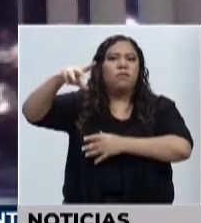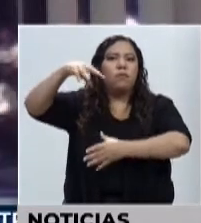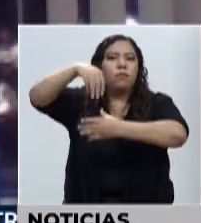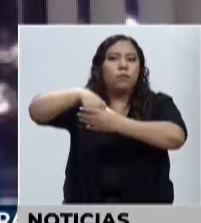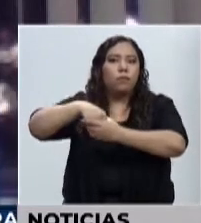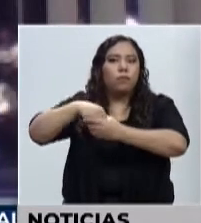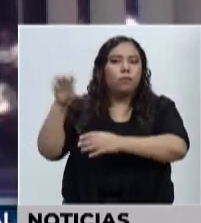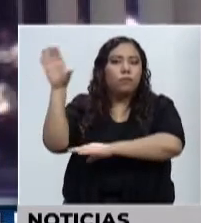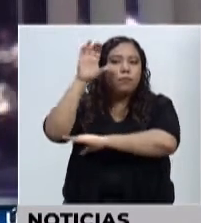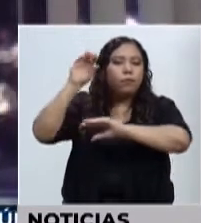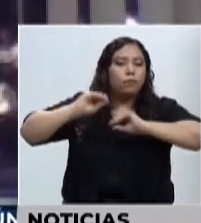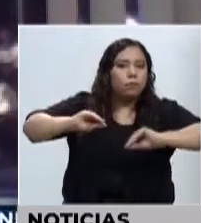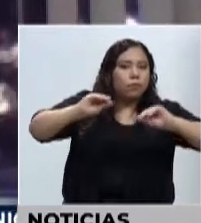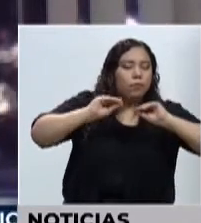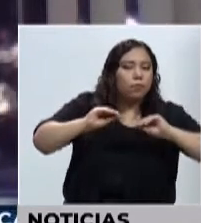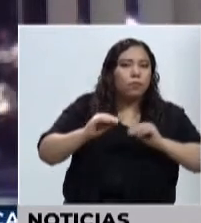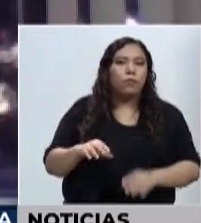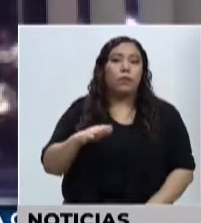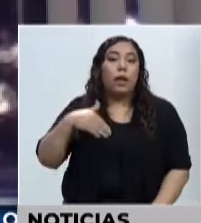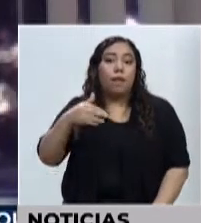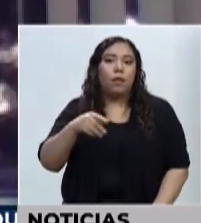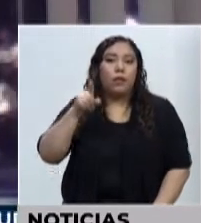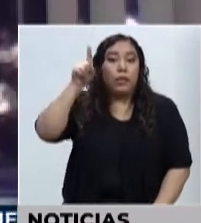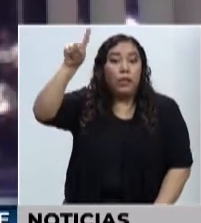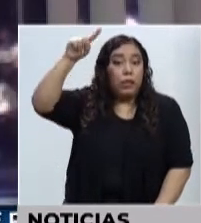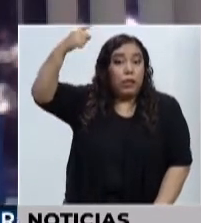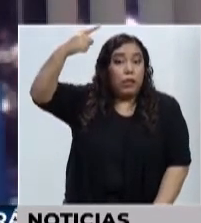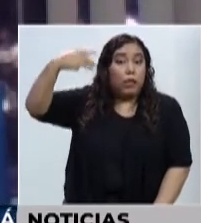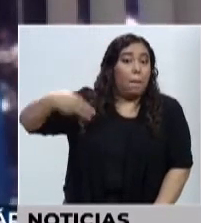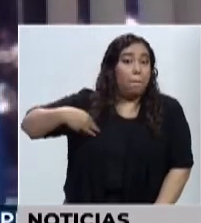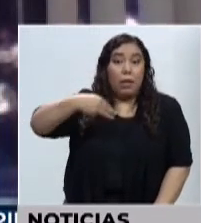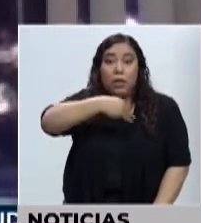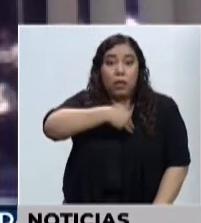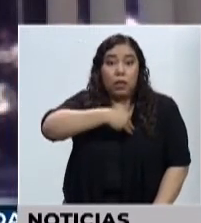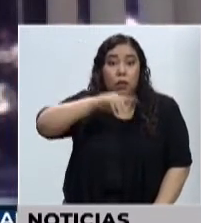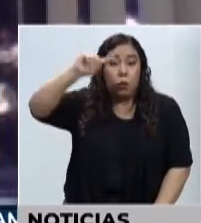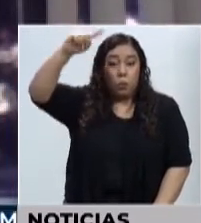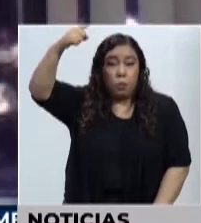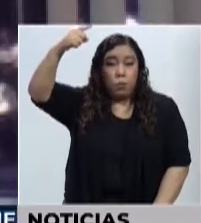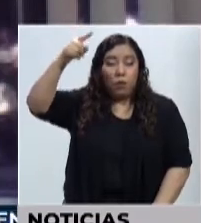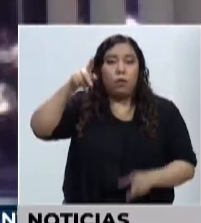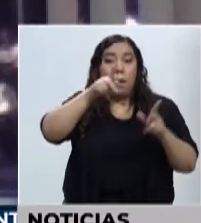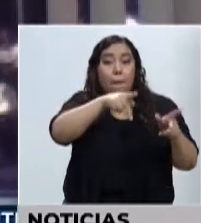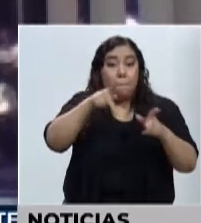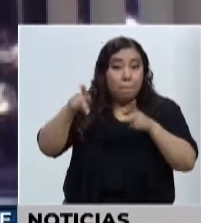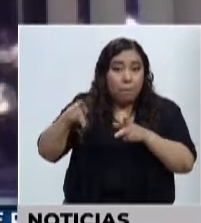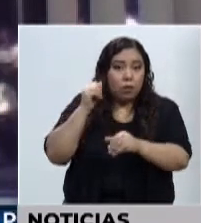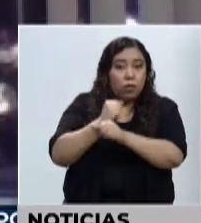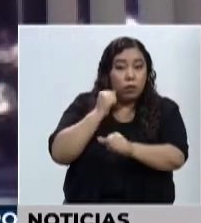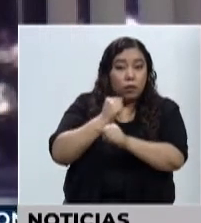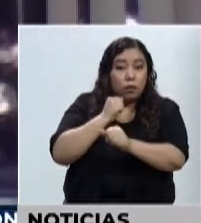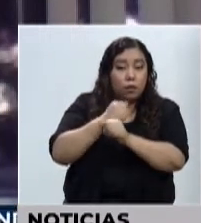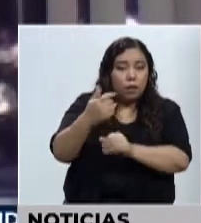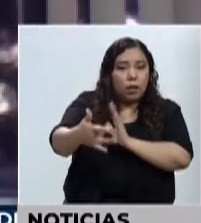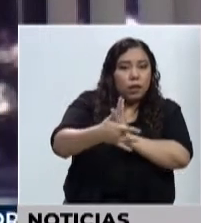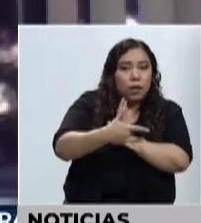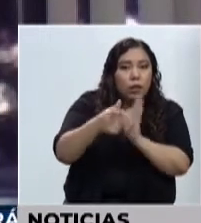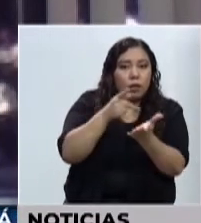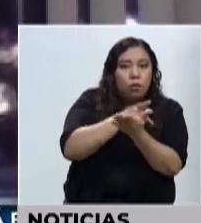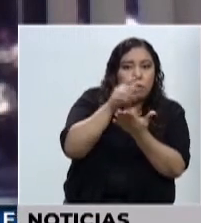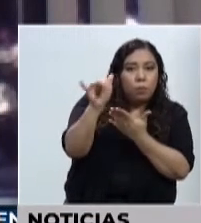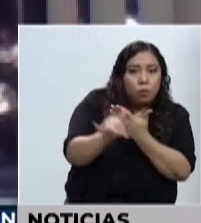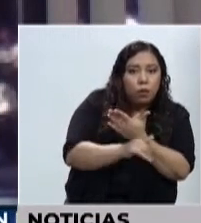limitaciones para la implementación de algunos programas o proyectos, justamente por la falta de